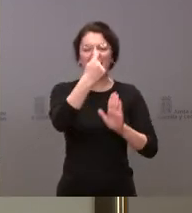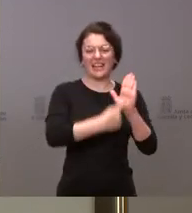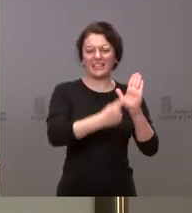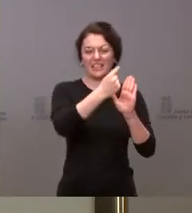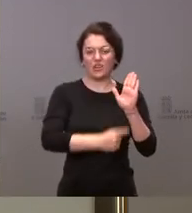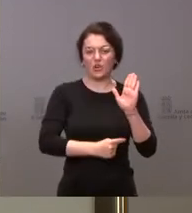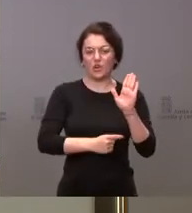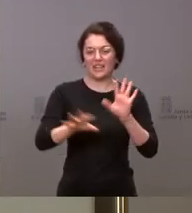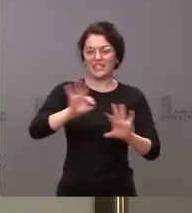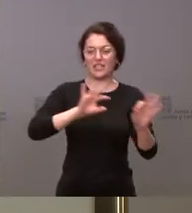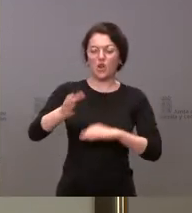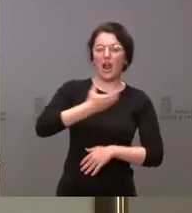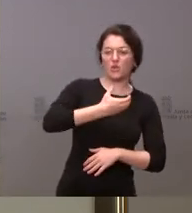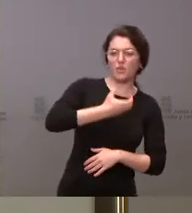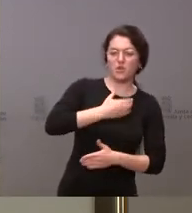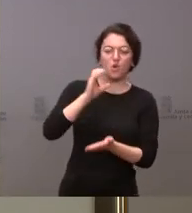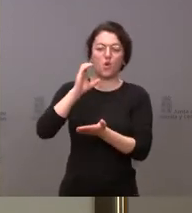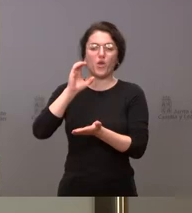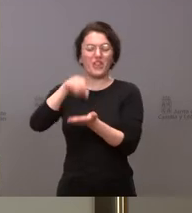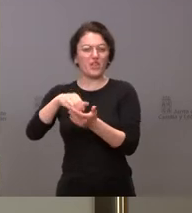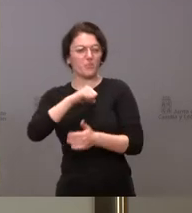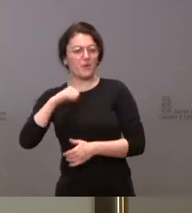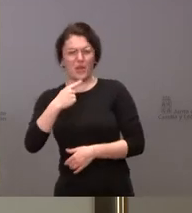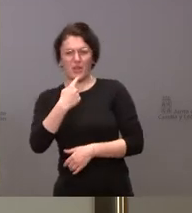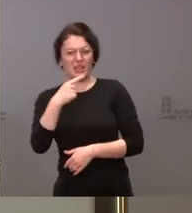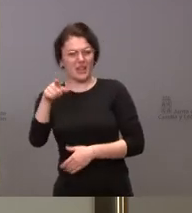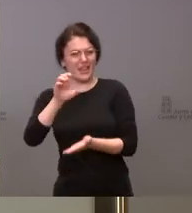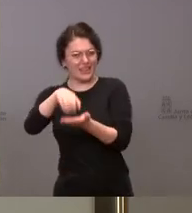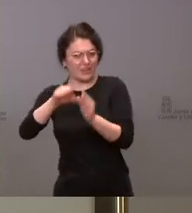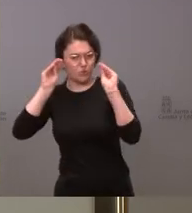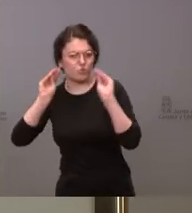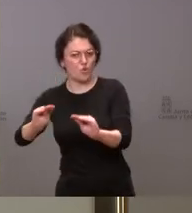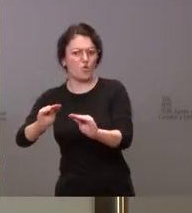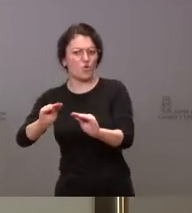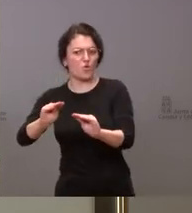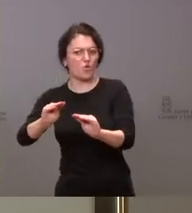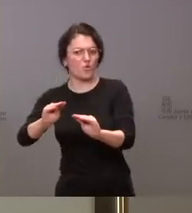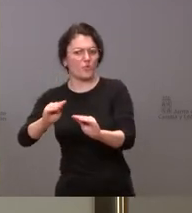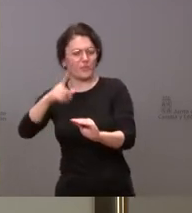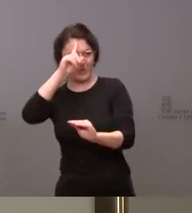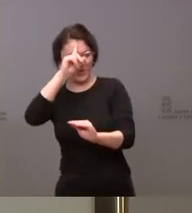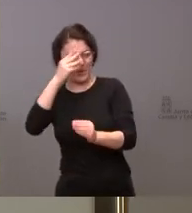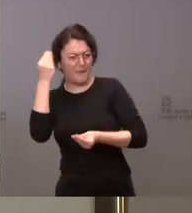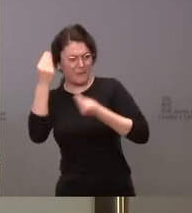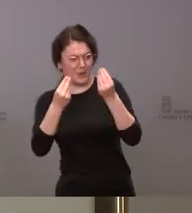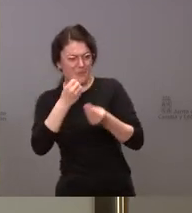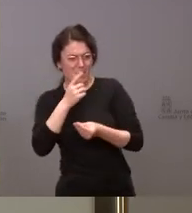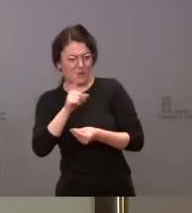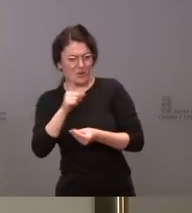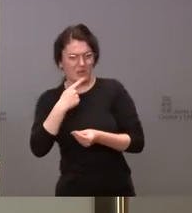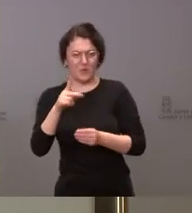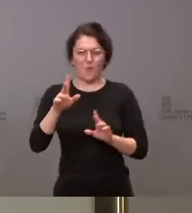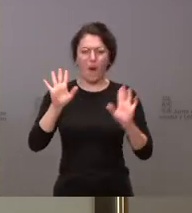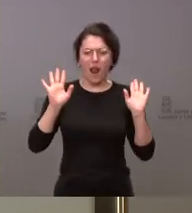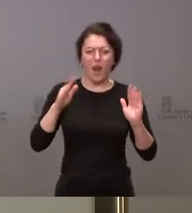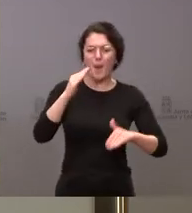ayuntamientos y centros privados serán los propios centros. No sé, no creo no haber entendido bien. Me imagino que es todo en global y que el